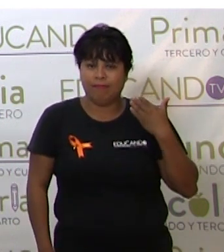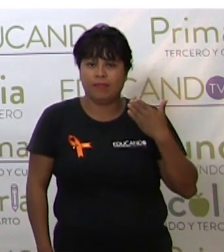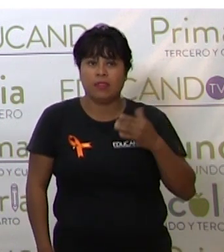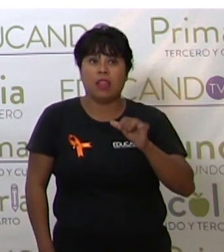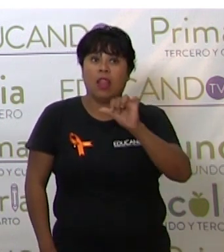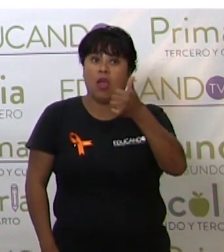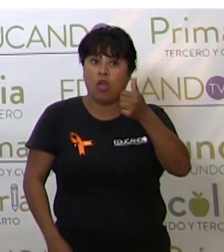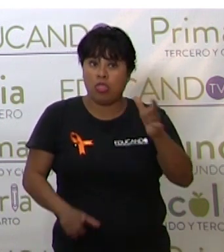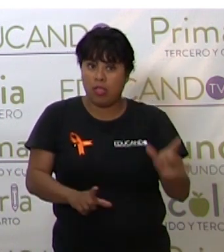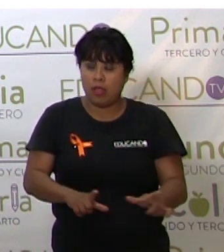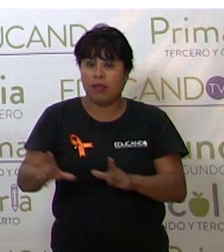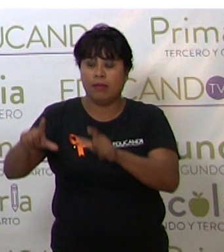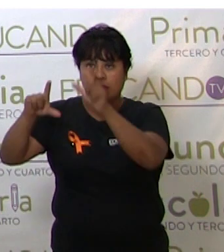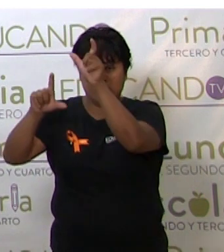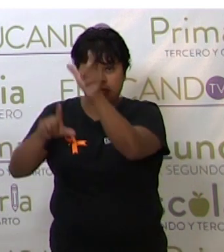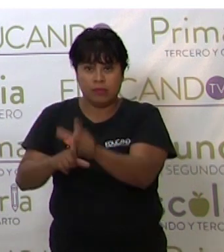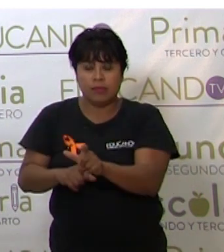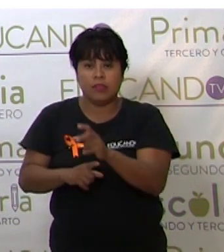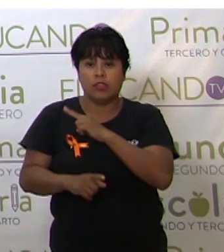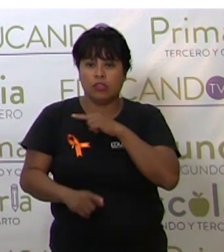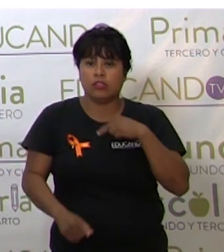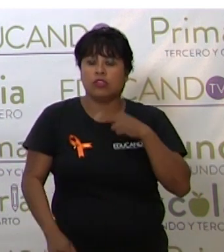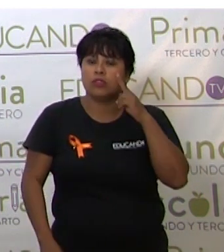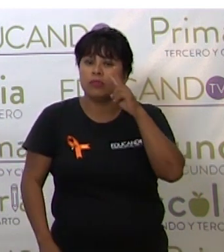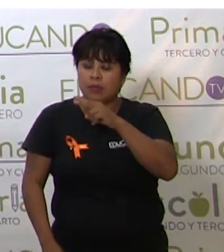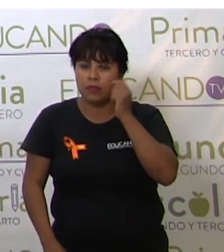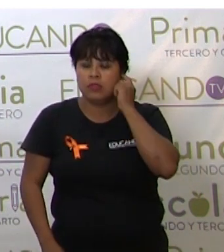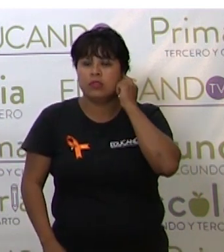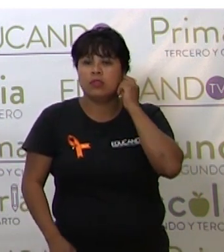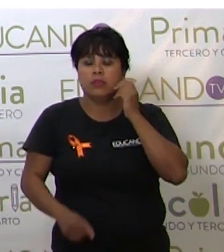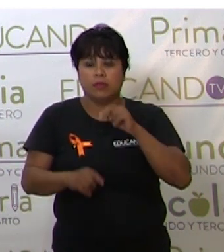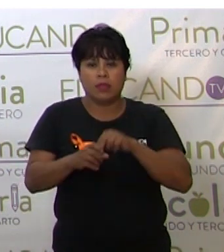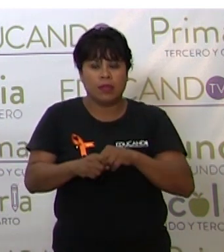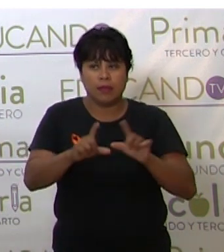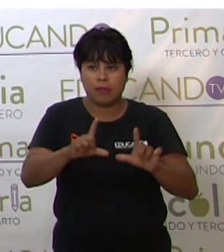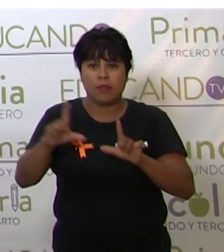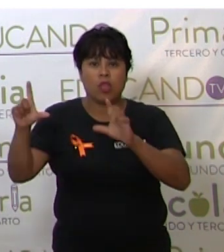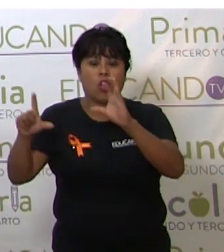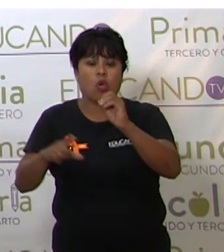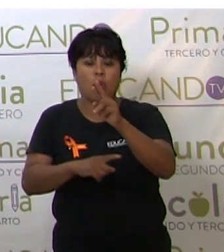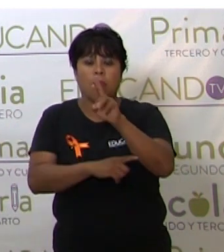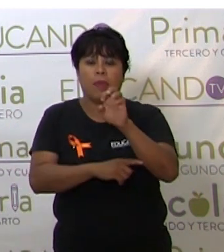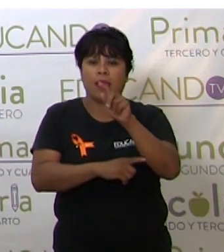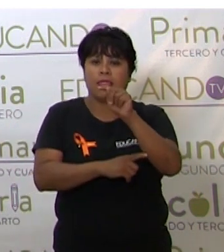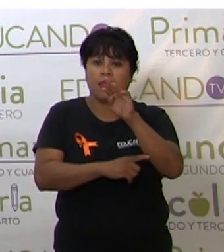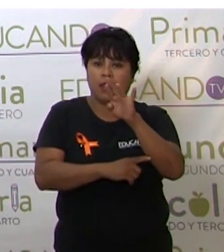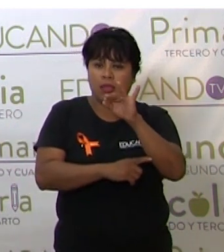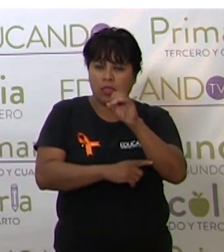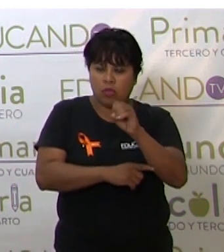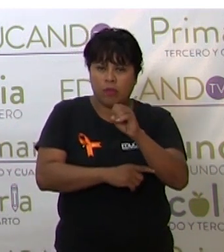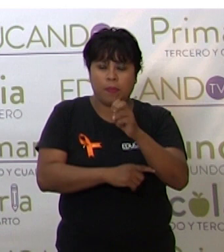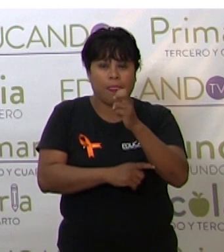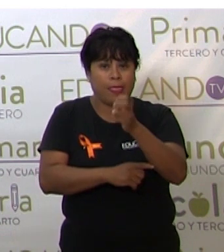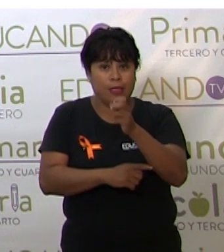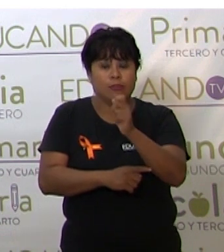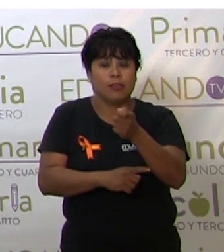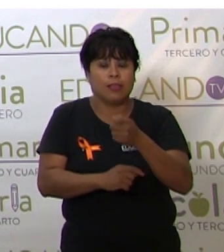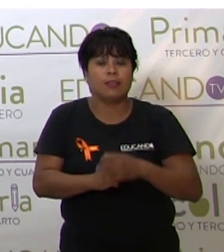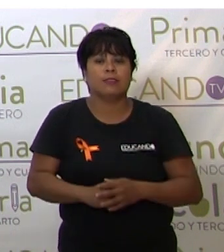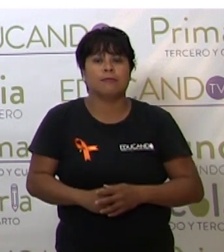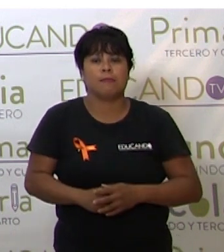en la otra columna estamos viendo en la imagen el copretérito, el cual es,